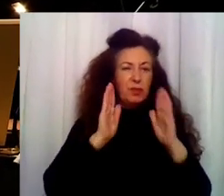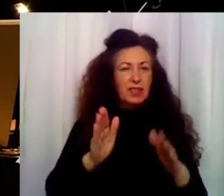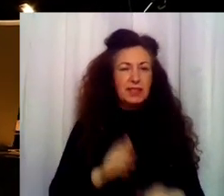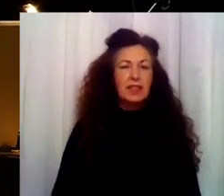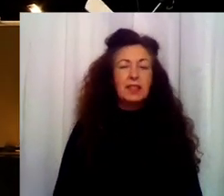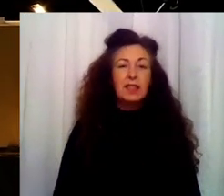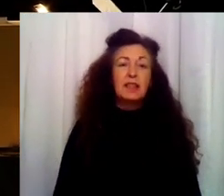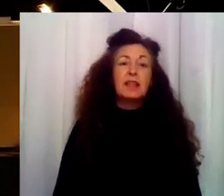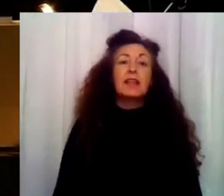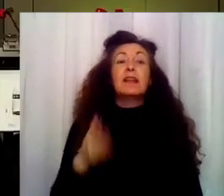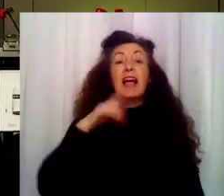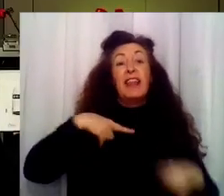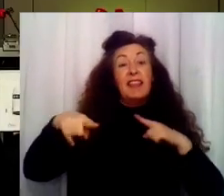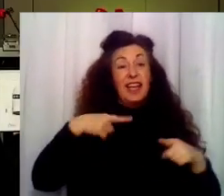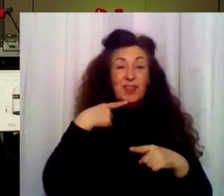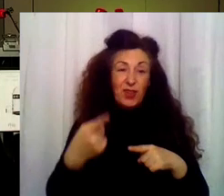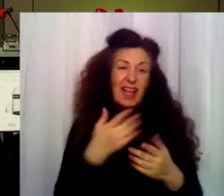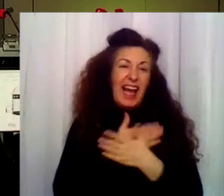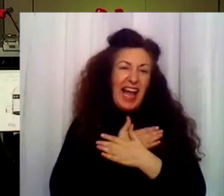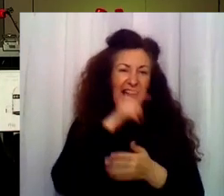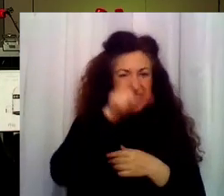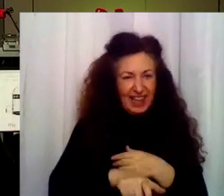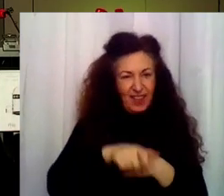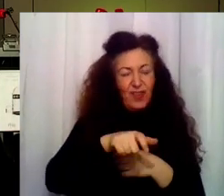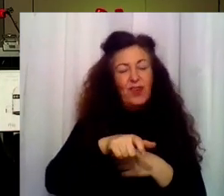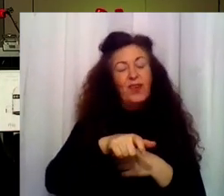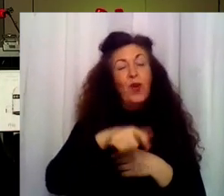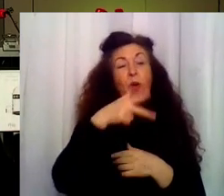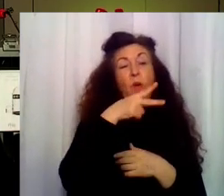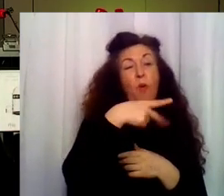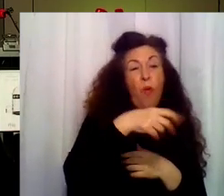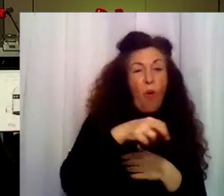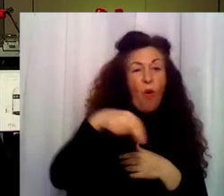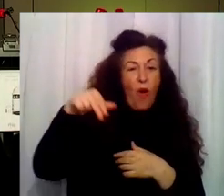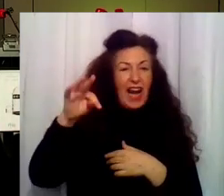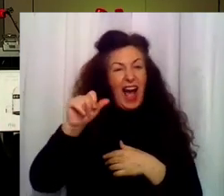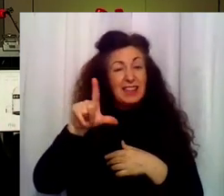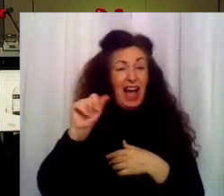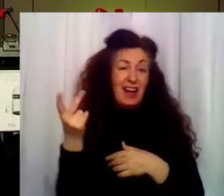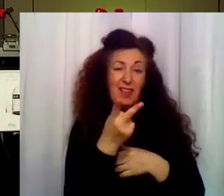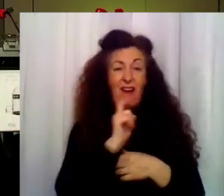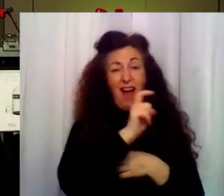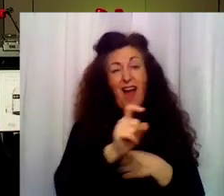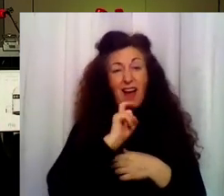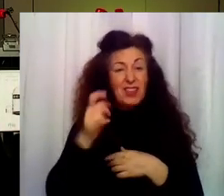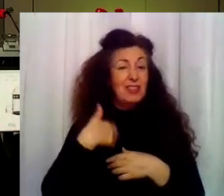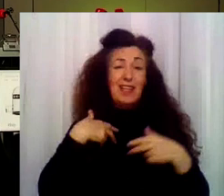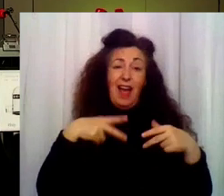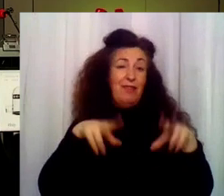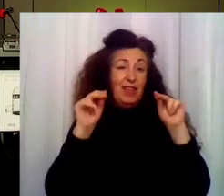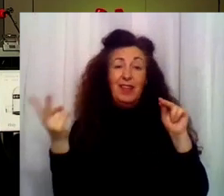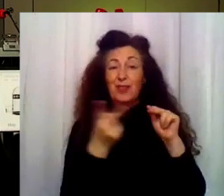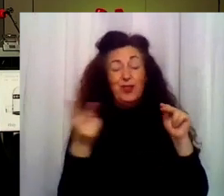Queridos Natal y Ayugo. Hola. Bueno, esto se acaba. Sí. Son ustedes ya casi los últimos que se marchan. Sí.